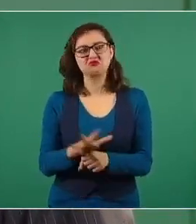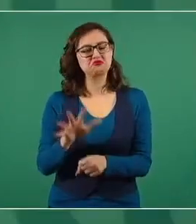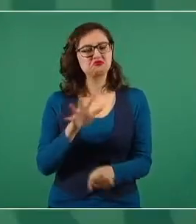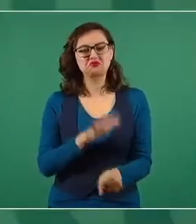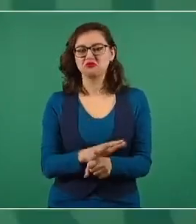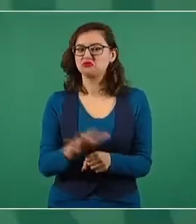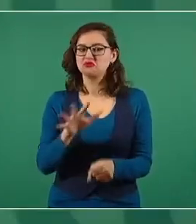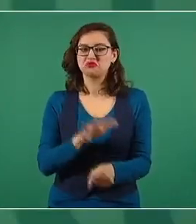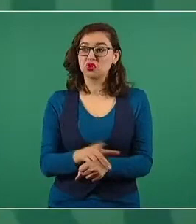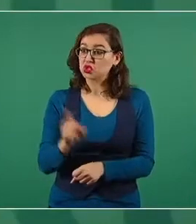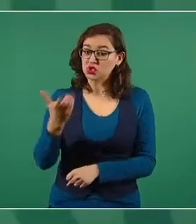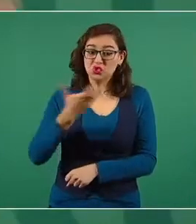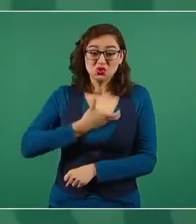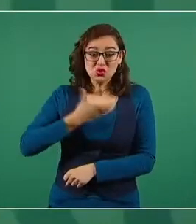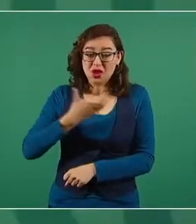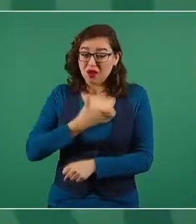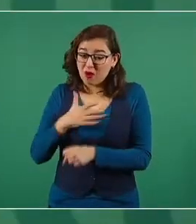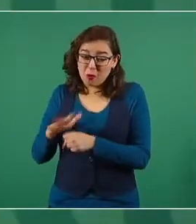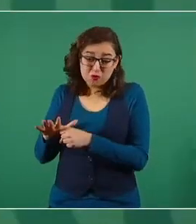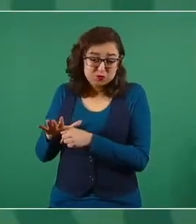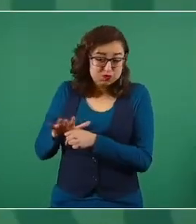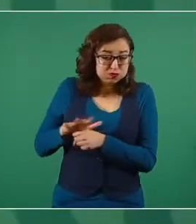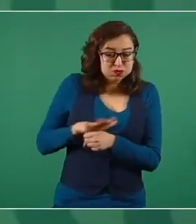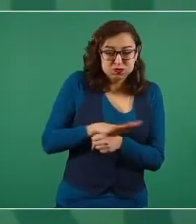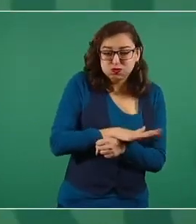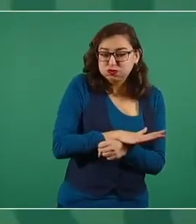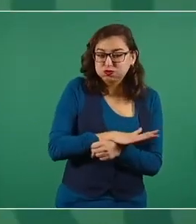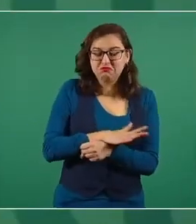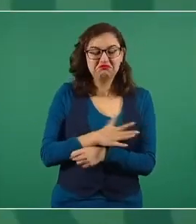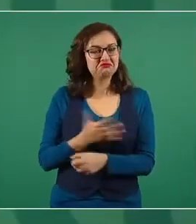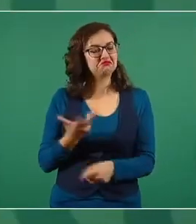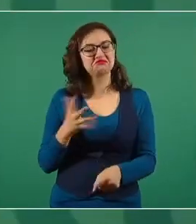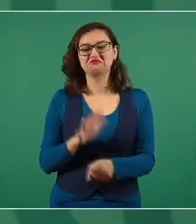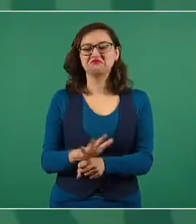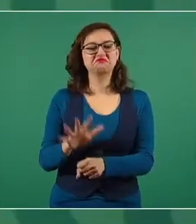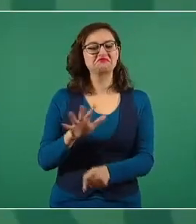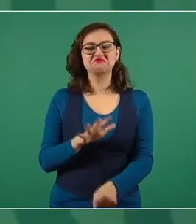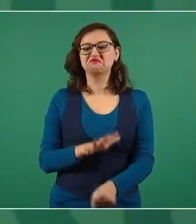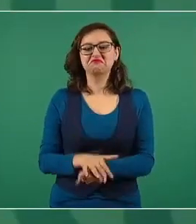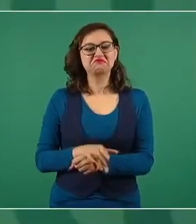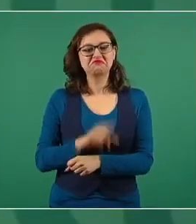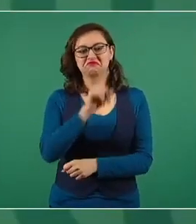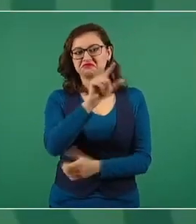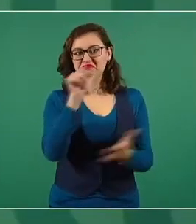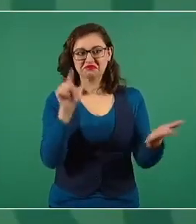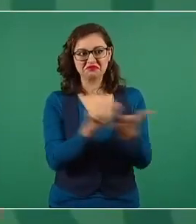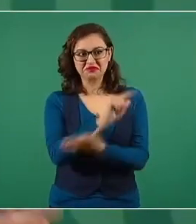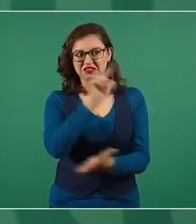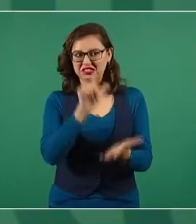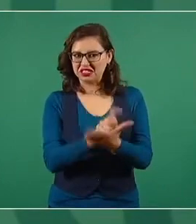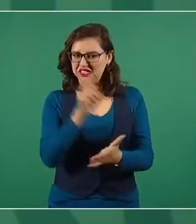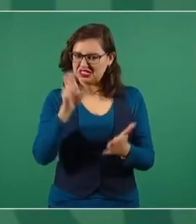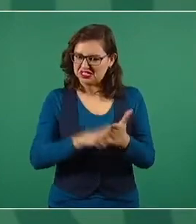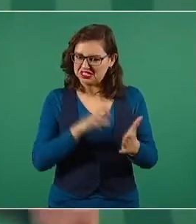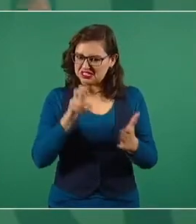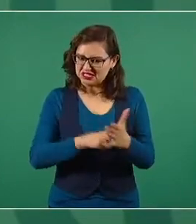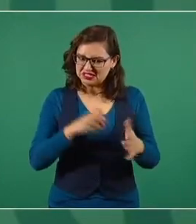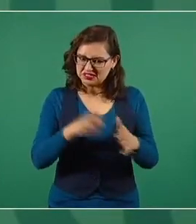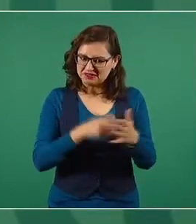para poder parar la reforma energética. Se necesitaba